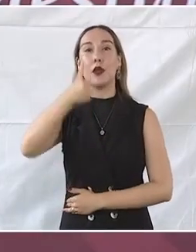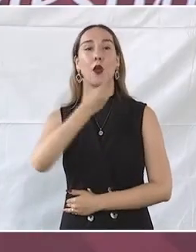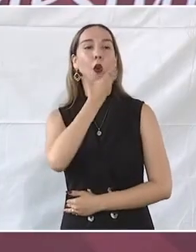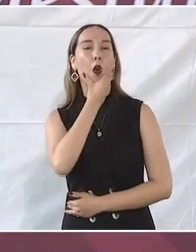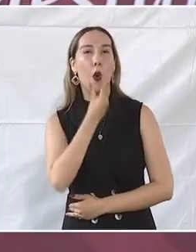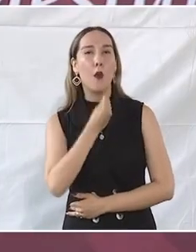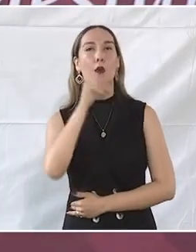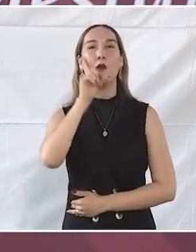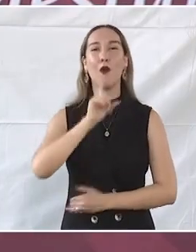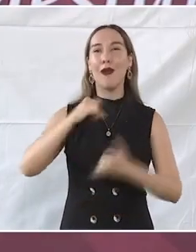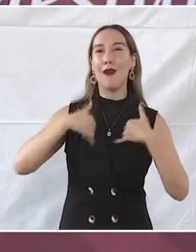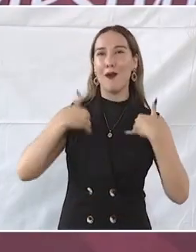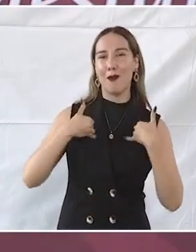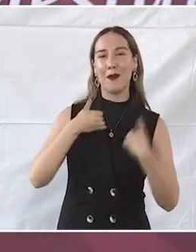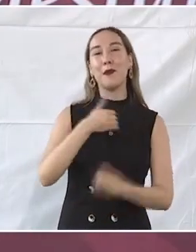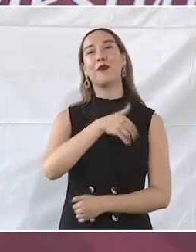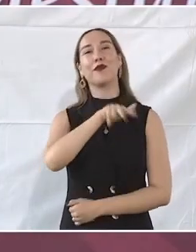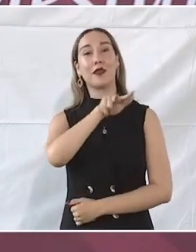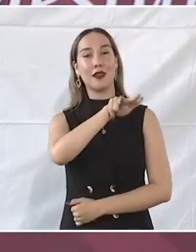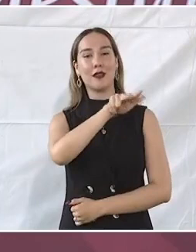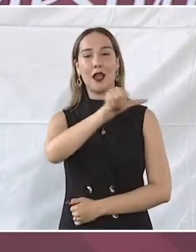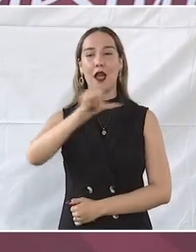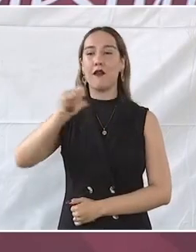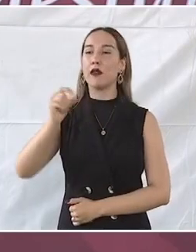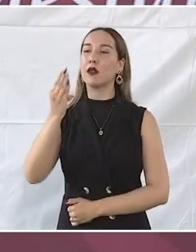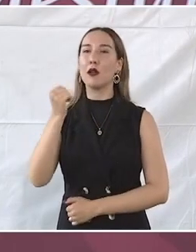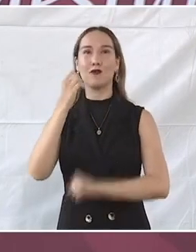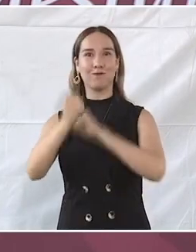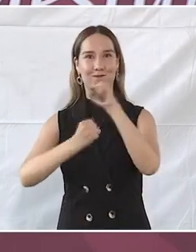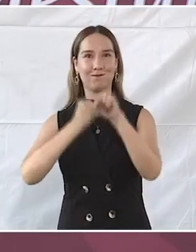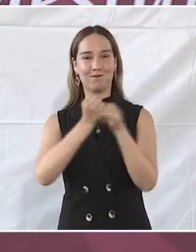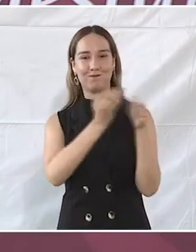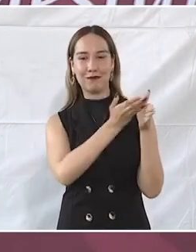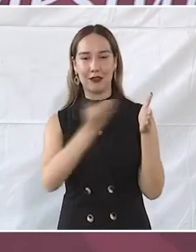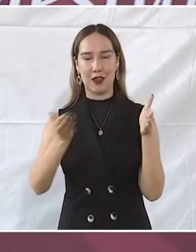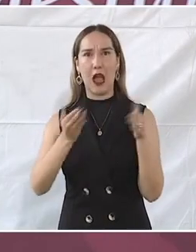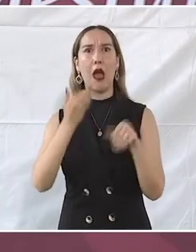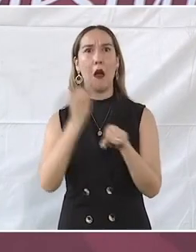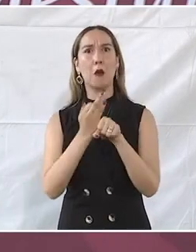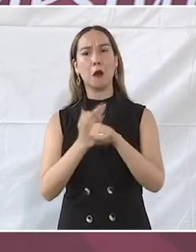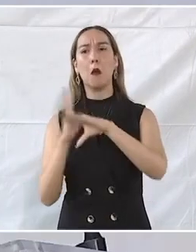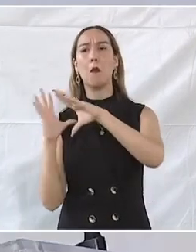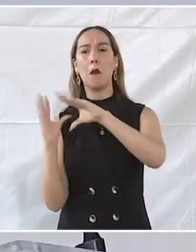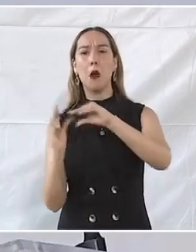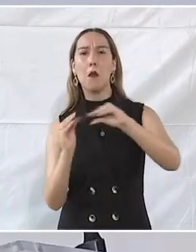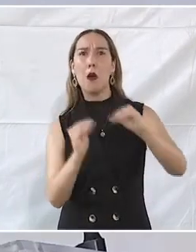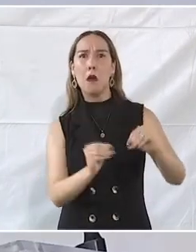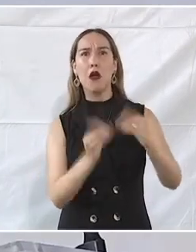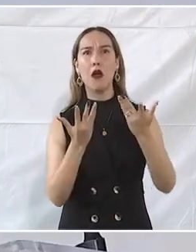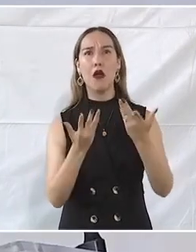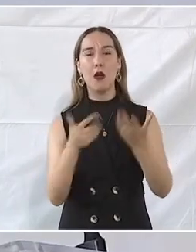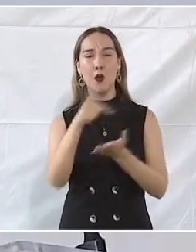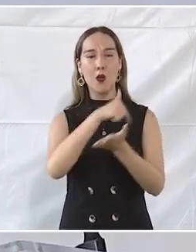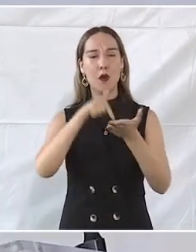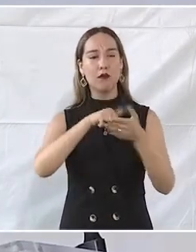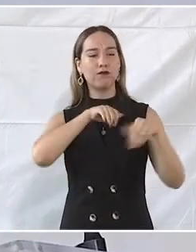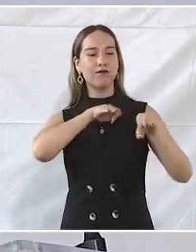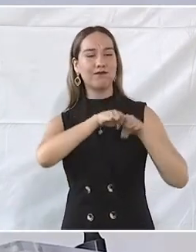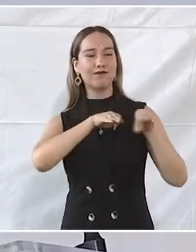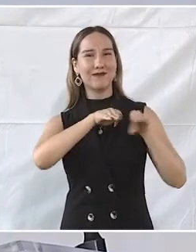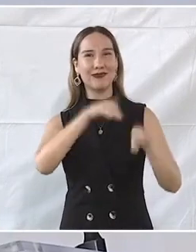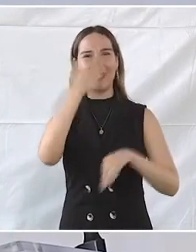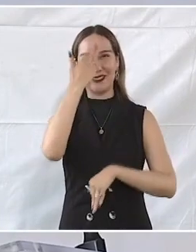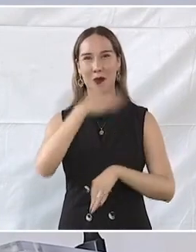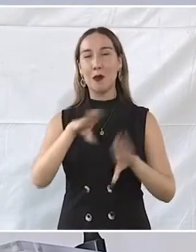y mujeres de 18 a 29 años están siendo capacitados en algún centro de trabajo gracias al programa